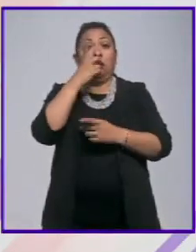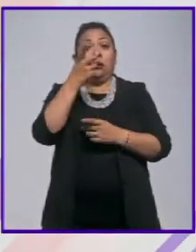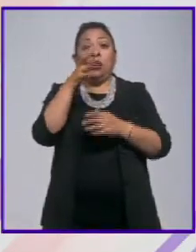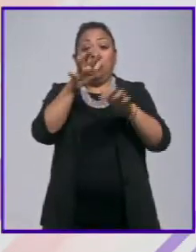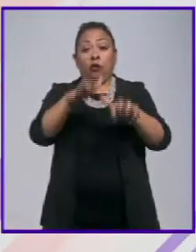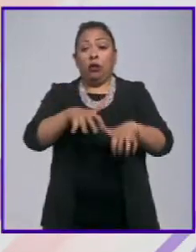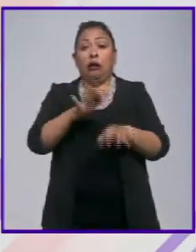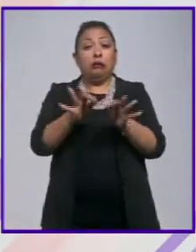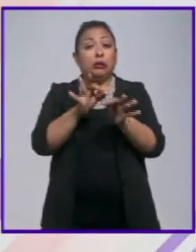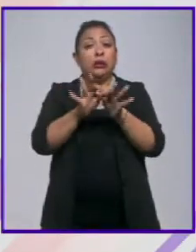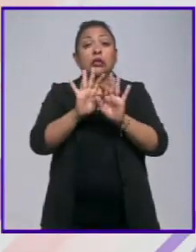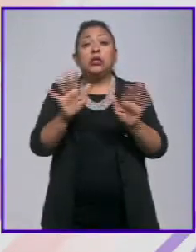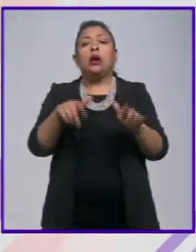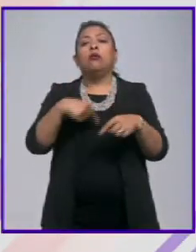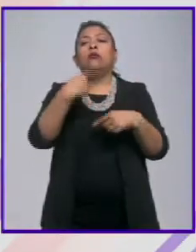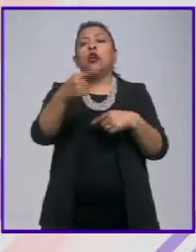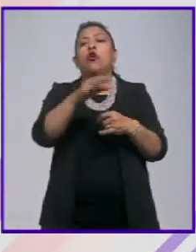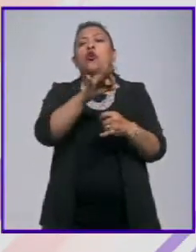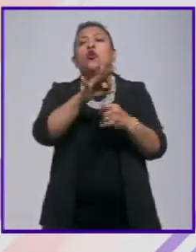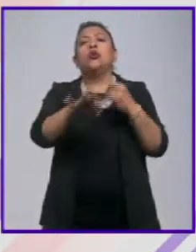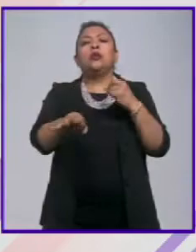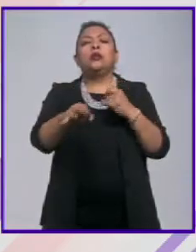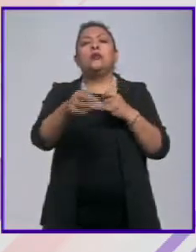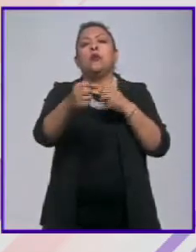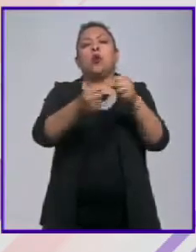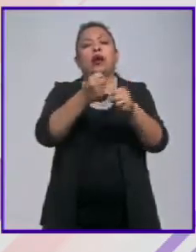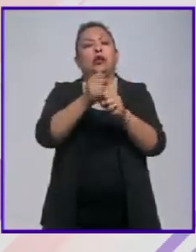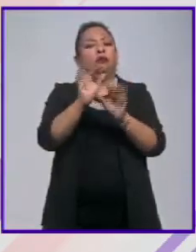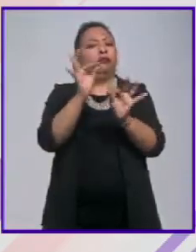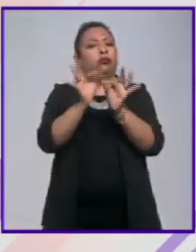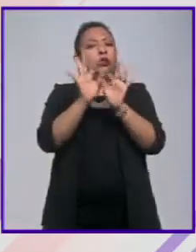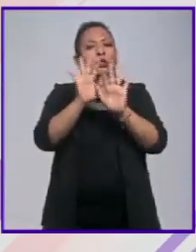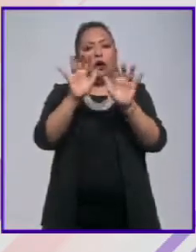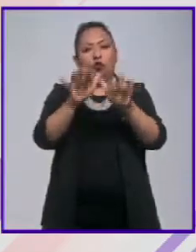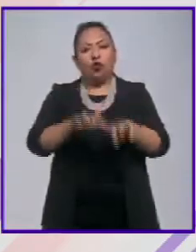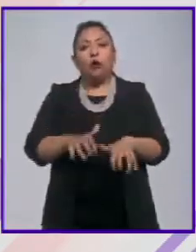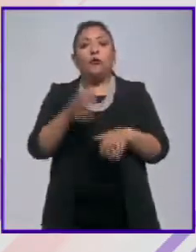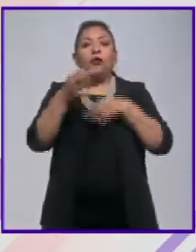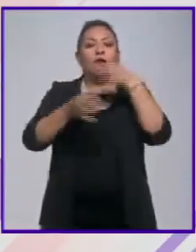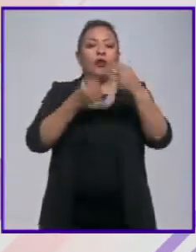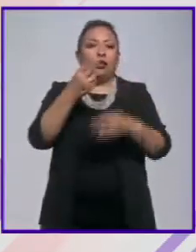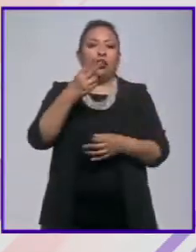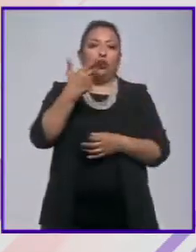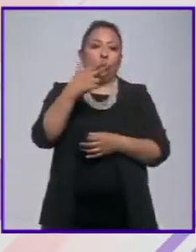estará listo a más tardar a finales de este año noticias 22